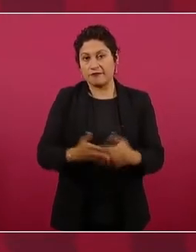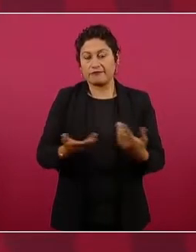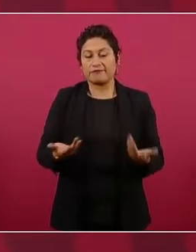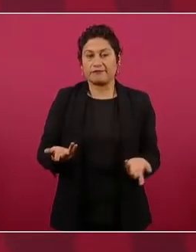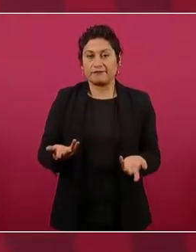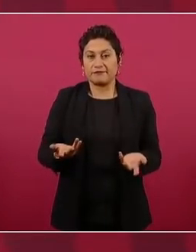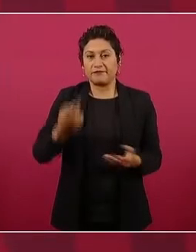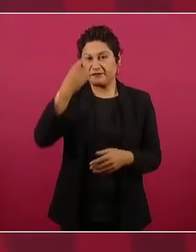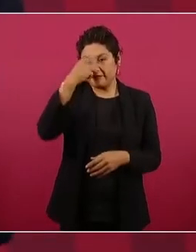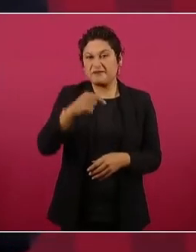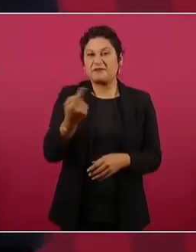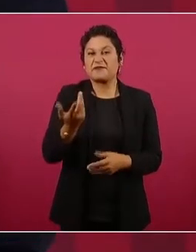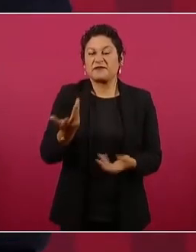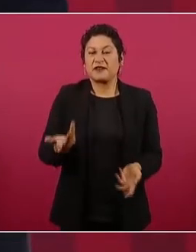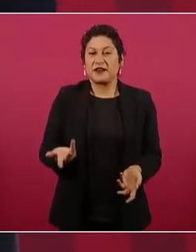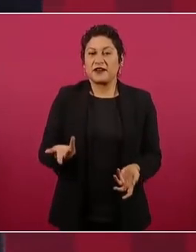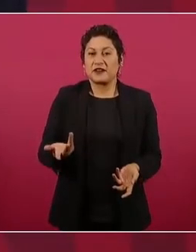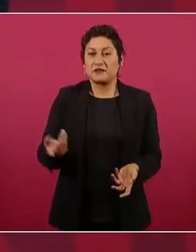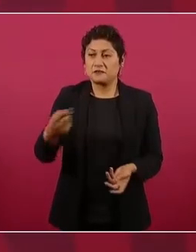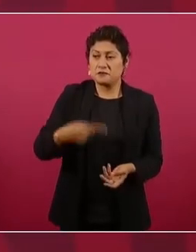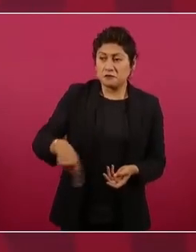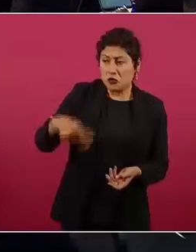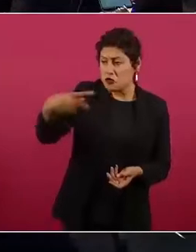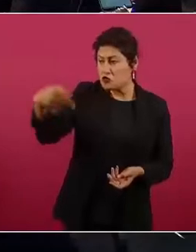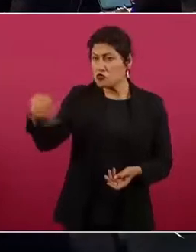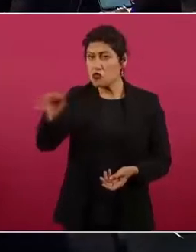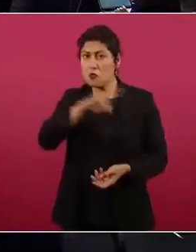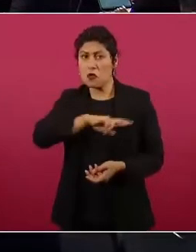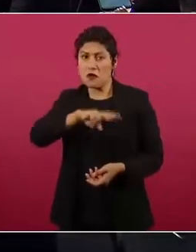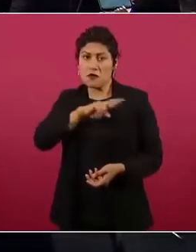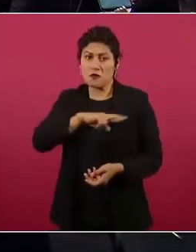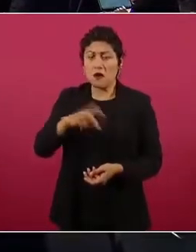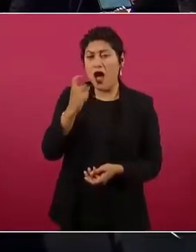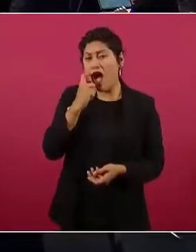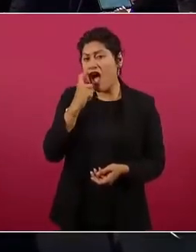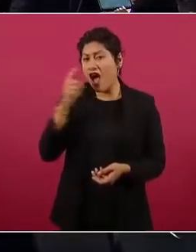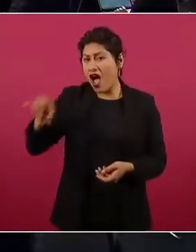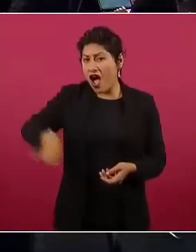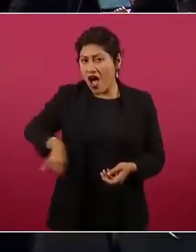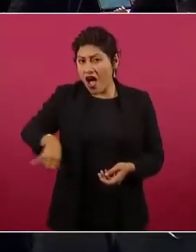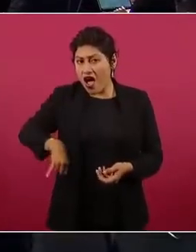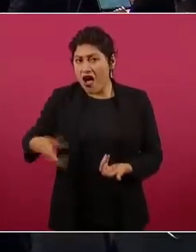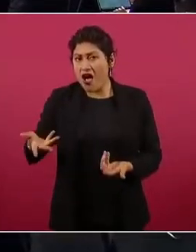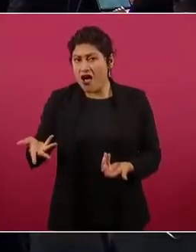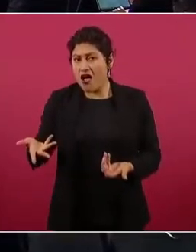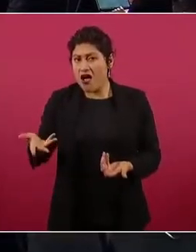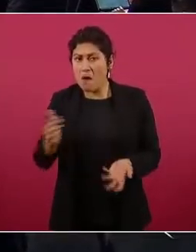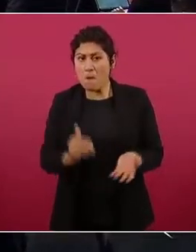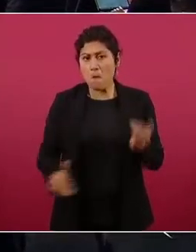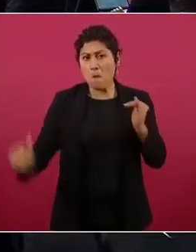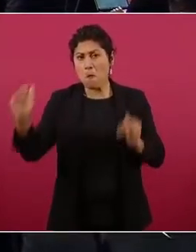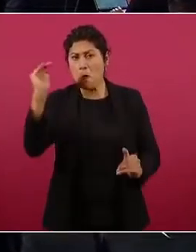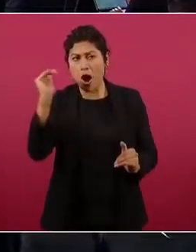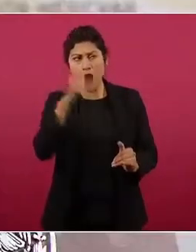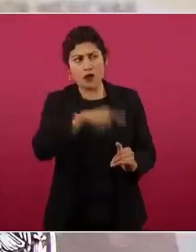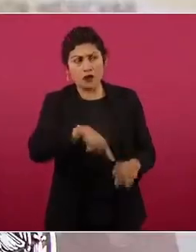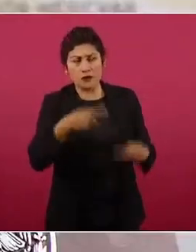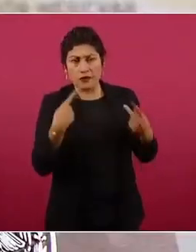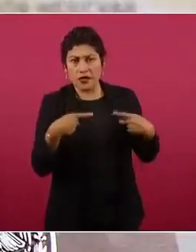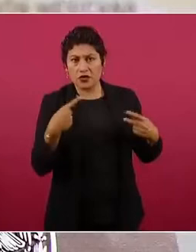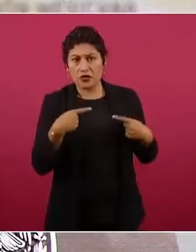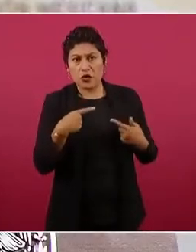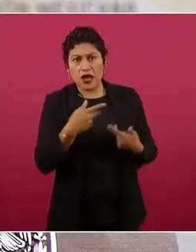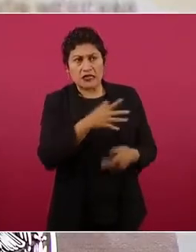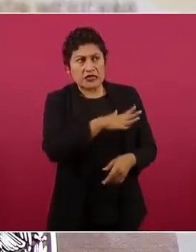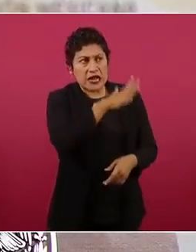el interés particular se colocara por encima del interés general,